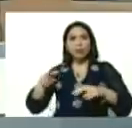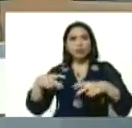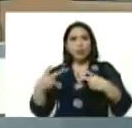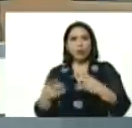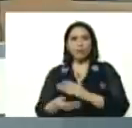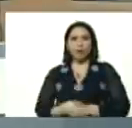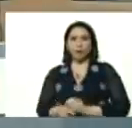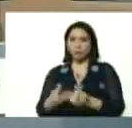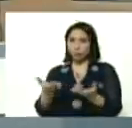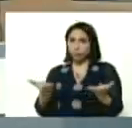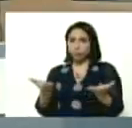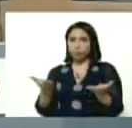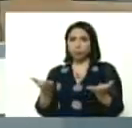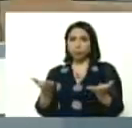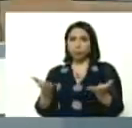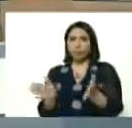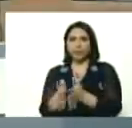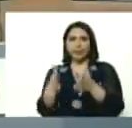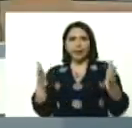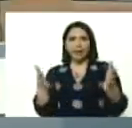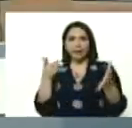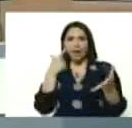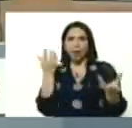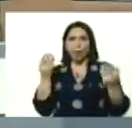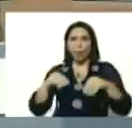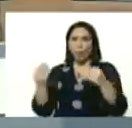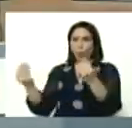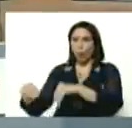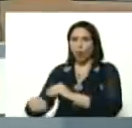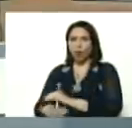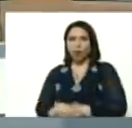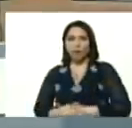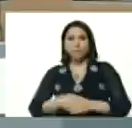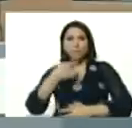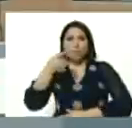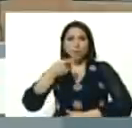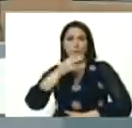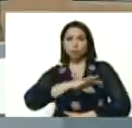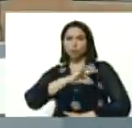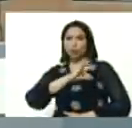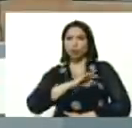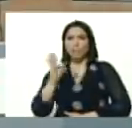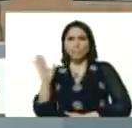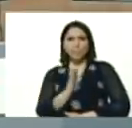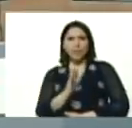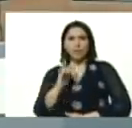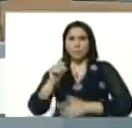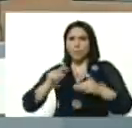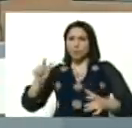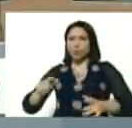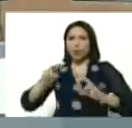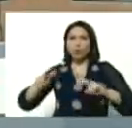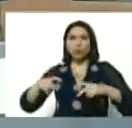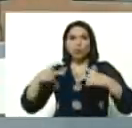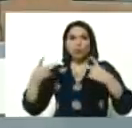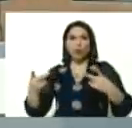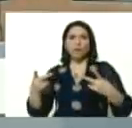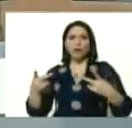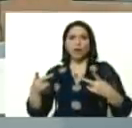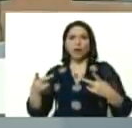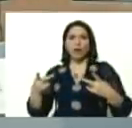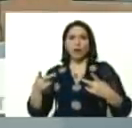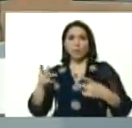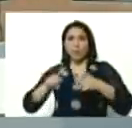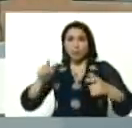allí, en las grandes alianzas, políticas, sociales, venga, gente nueva, de esa gente